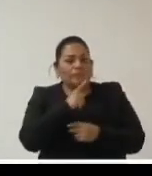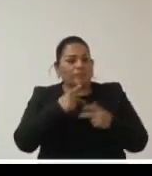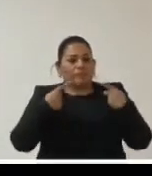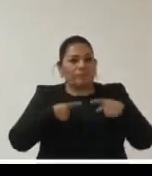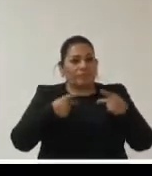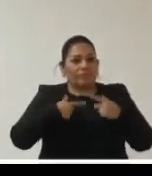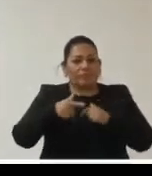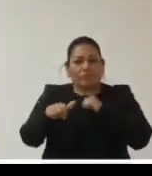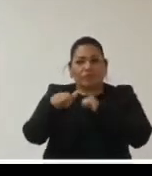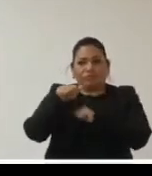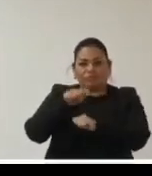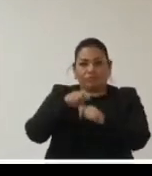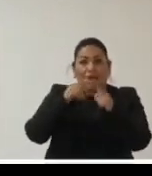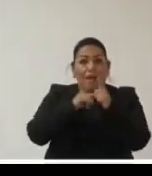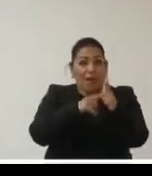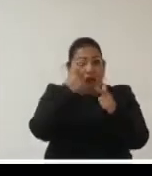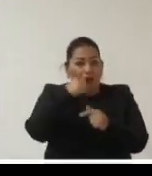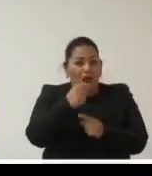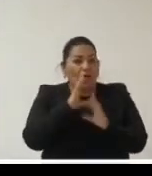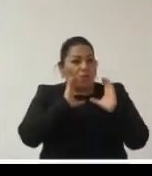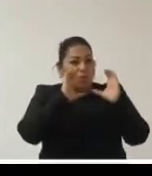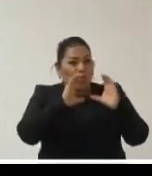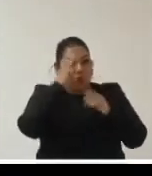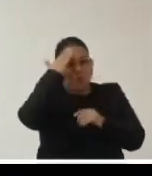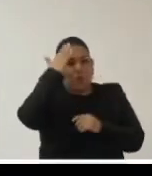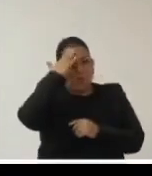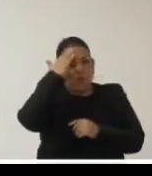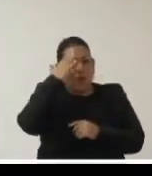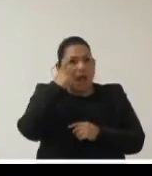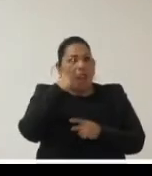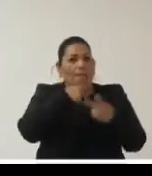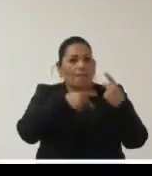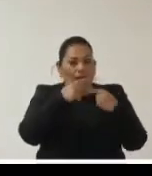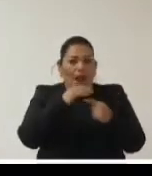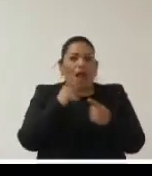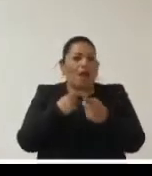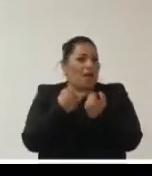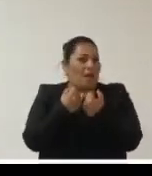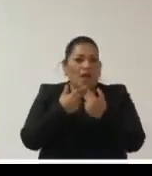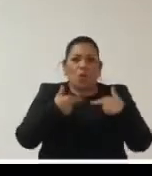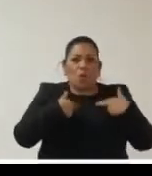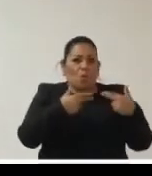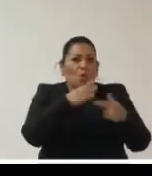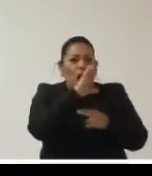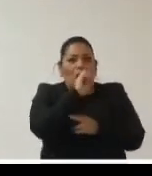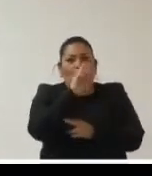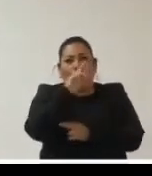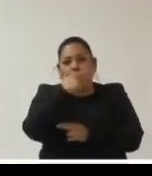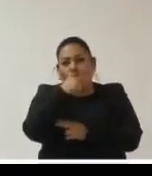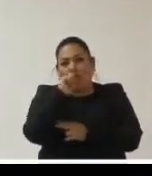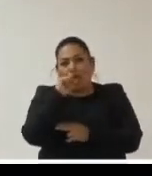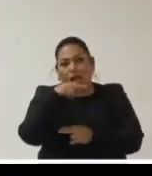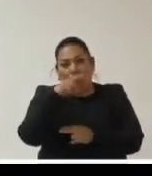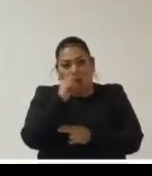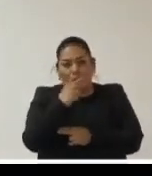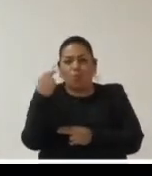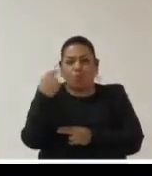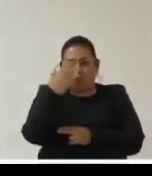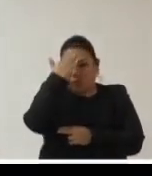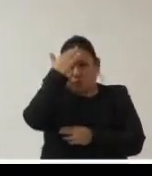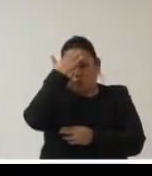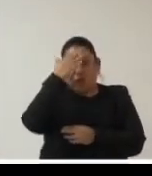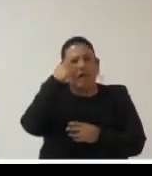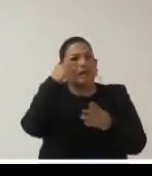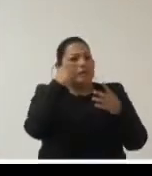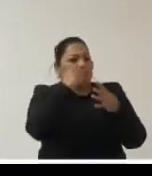para poder tutelar un órgano garante que quien viene de un órgano garante local porque conoce las necesidades que tenemos en